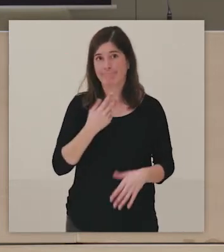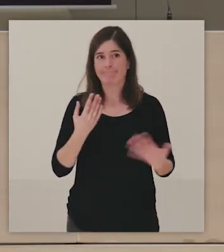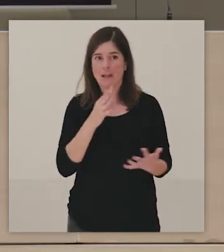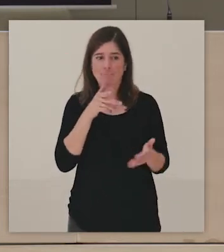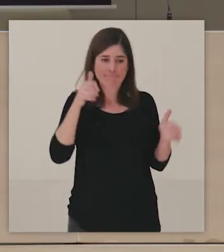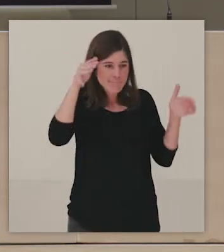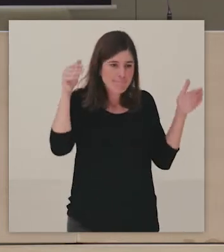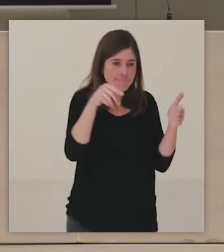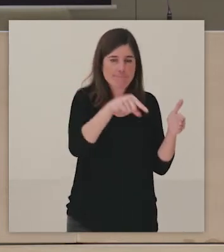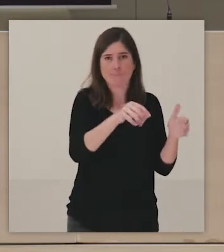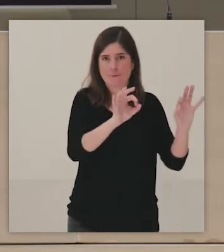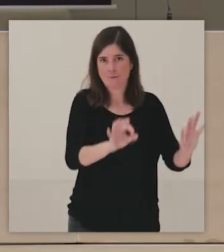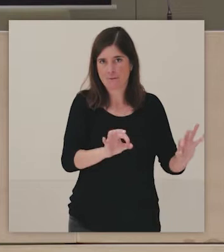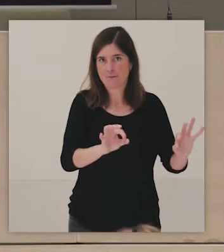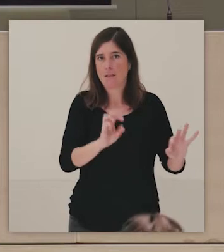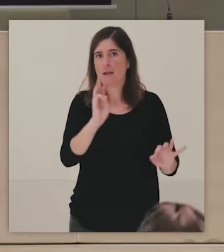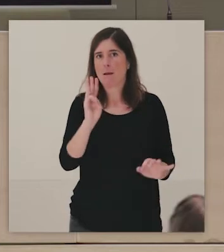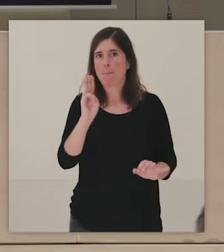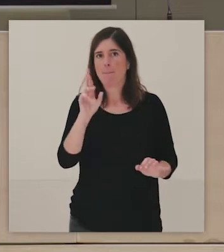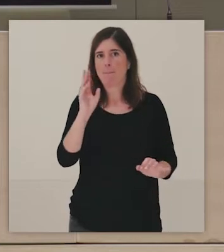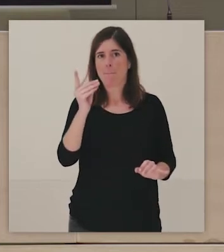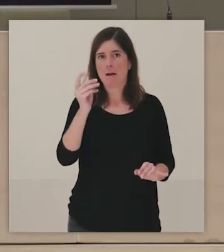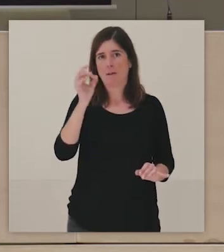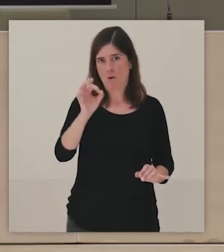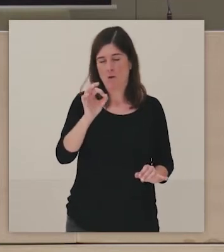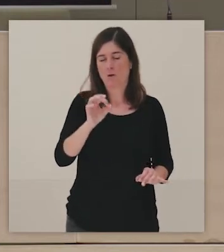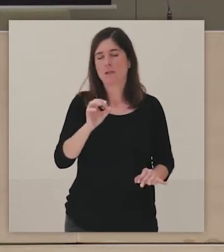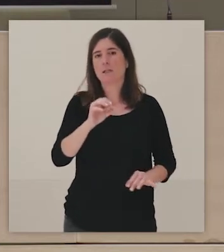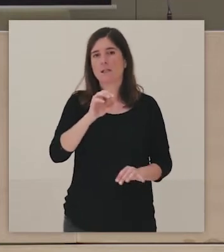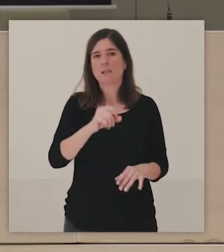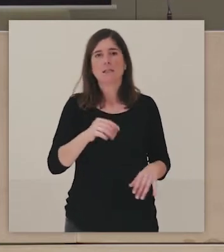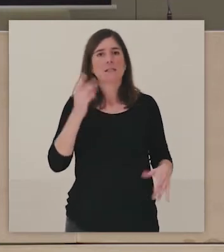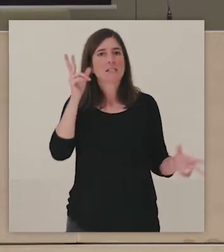un poco ahora mismo el foco. Bueno,